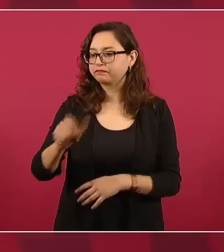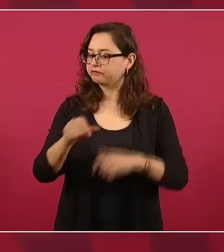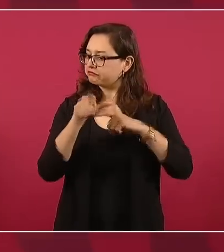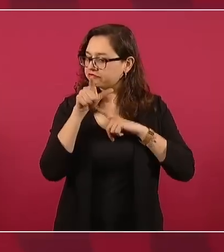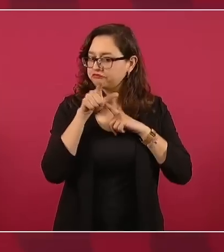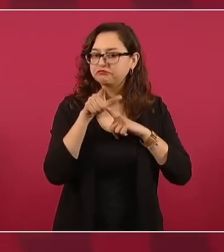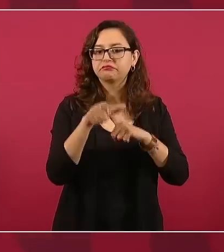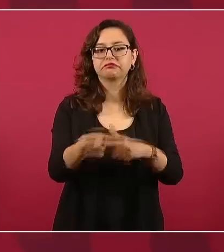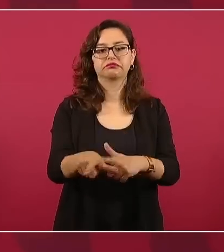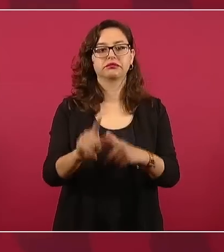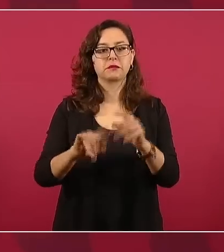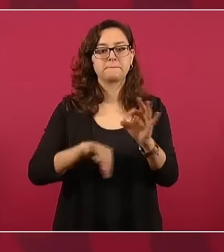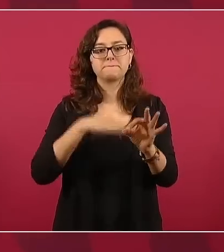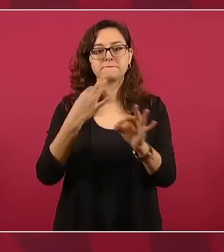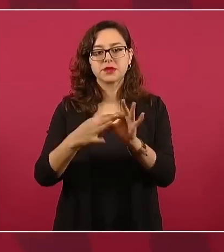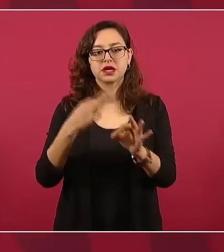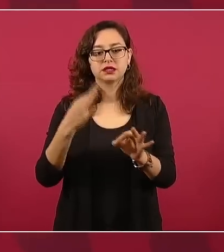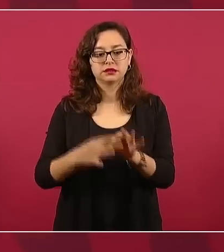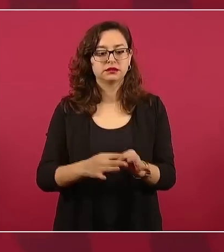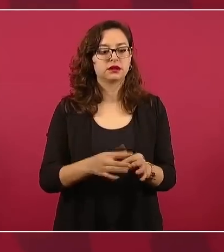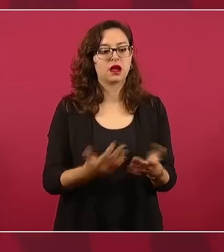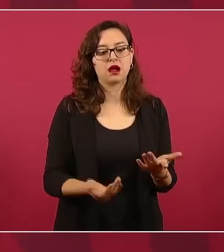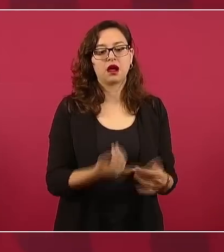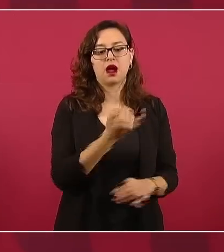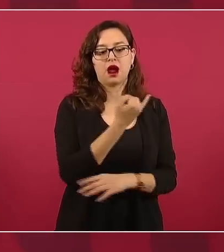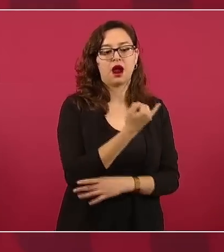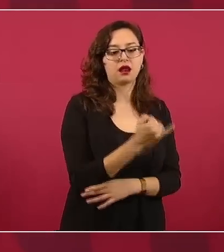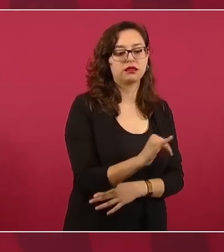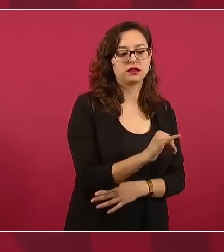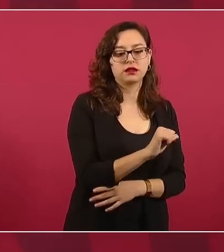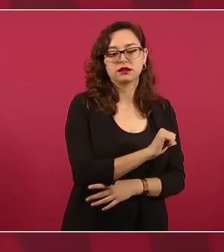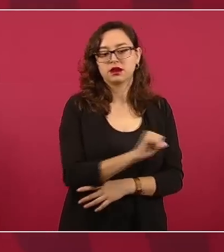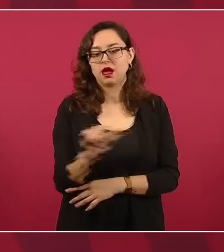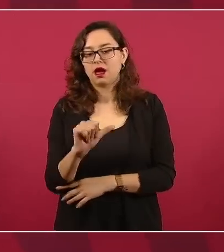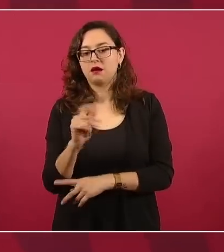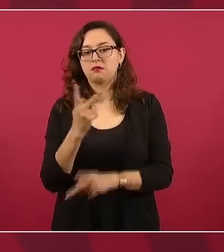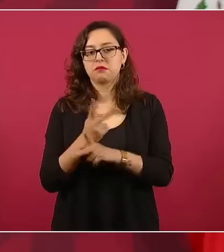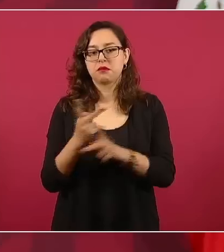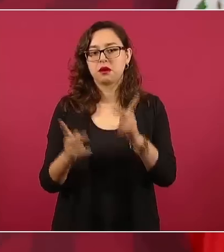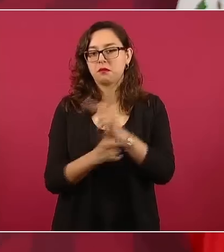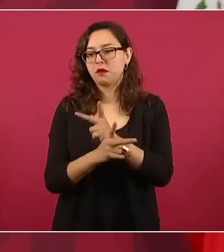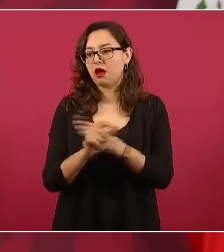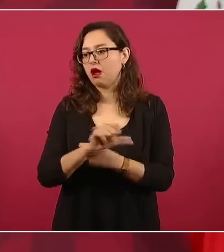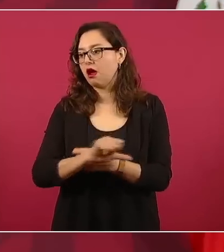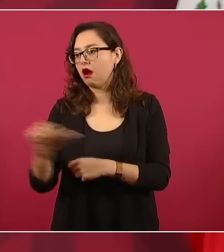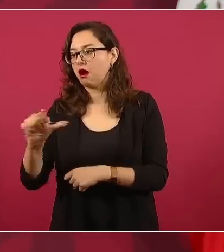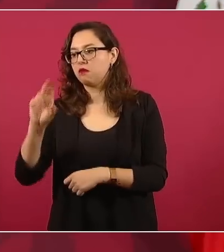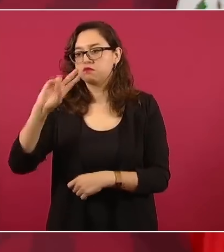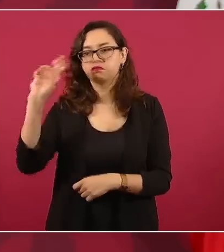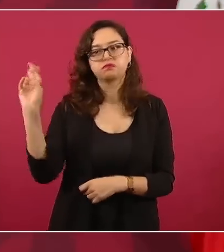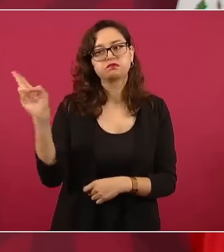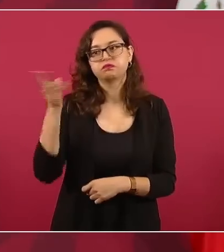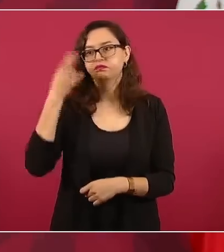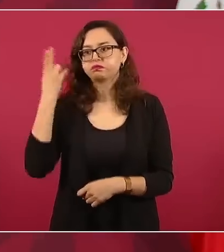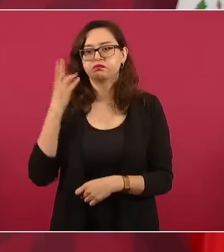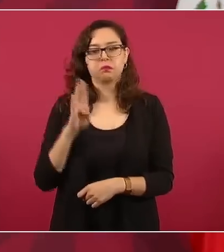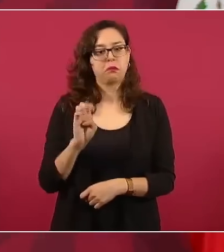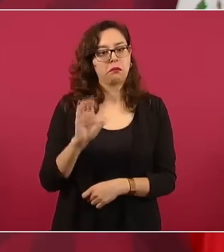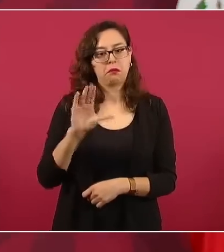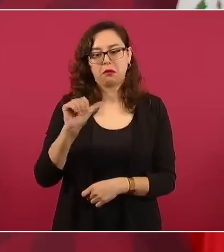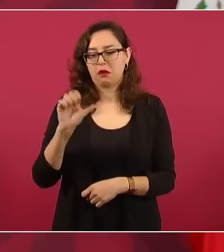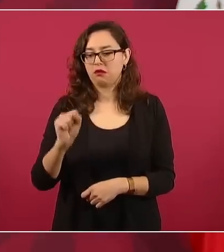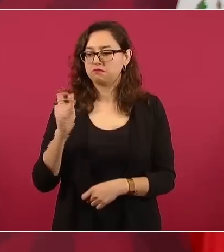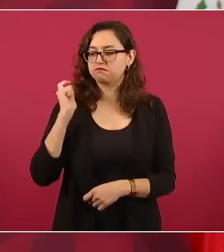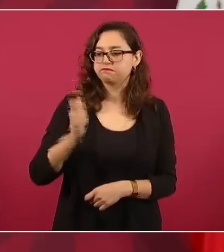de educación básica, educación media superior, de educación superior, como nunca